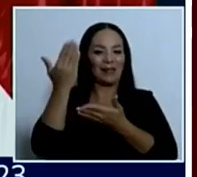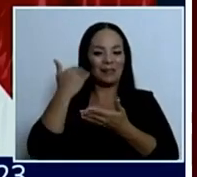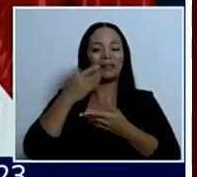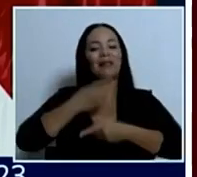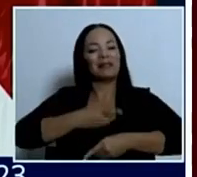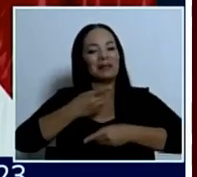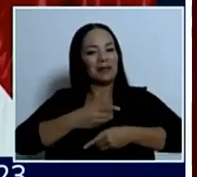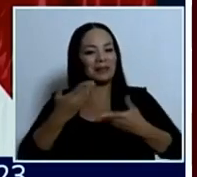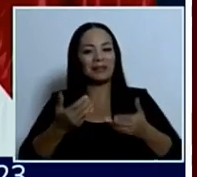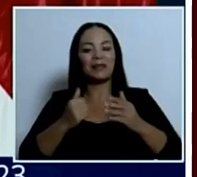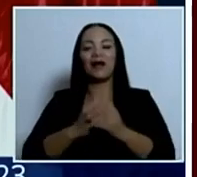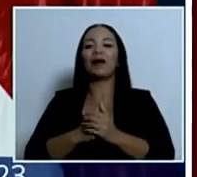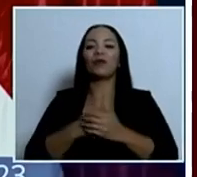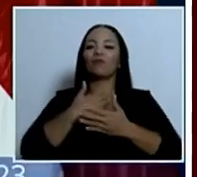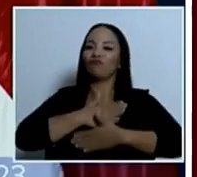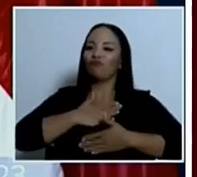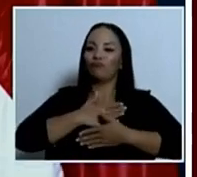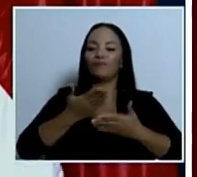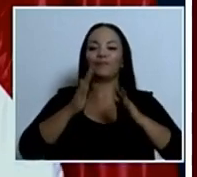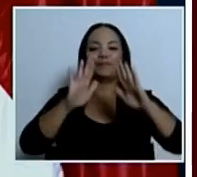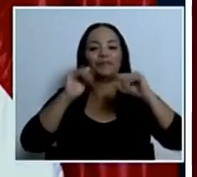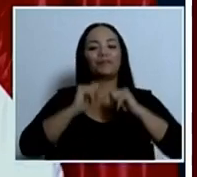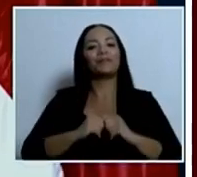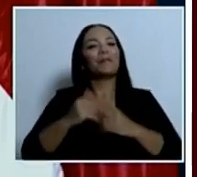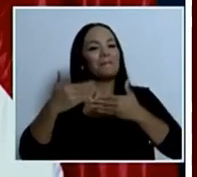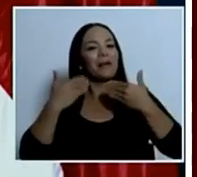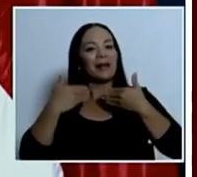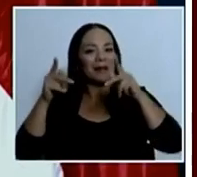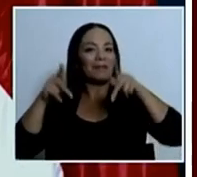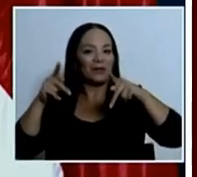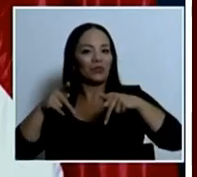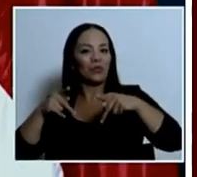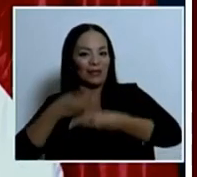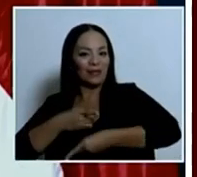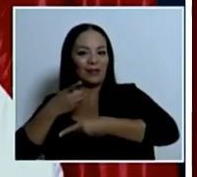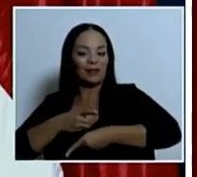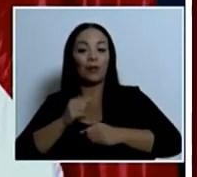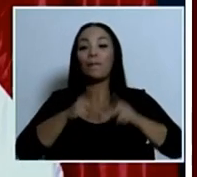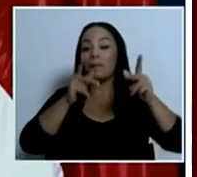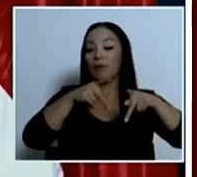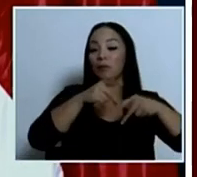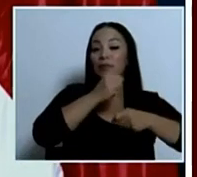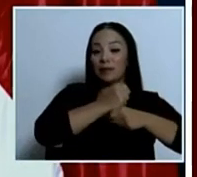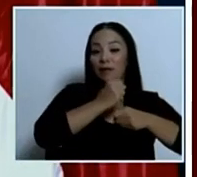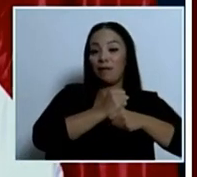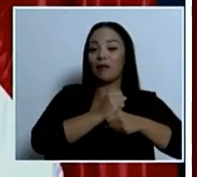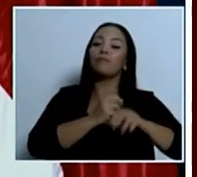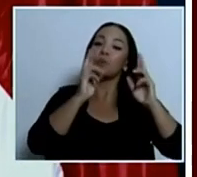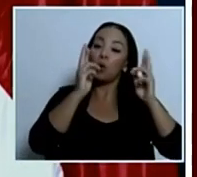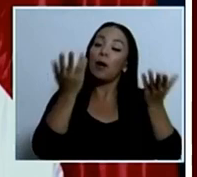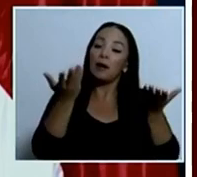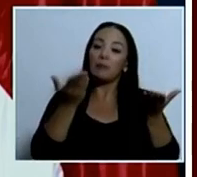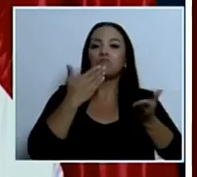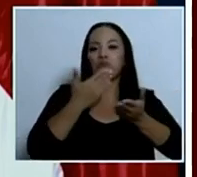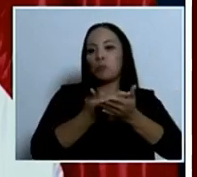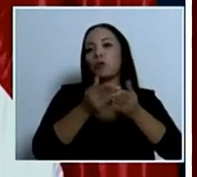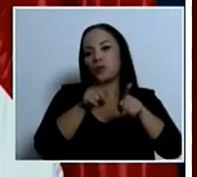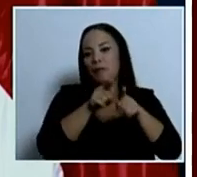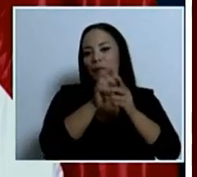descansar, me alegra por ellos y los que tuvieron que trabajar, ojalá les haya sido productivo.